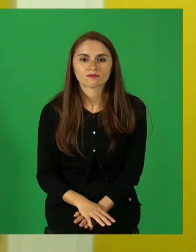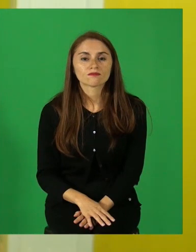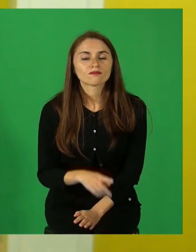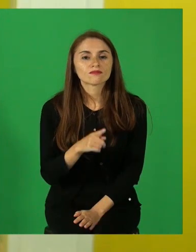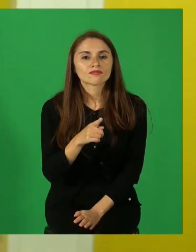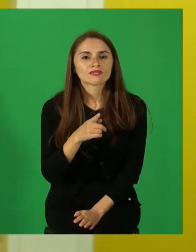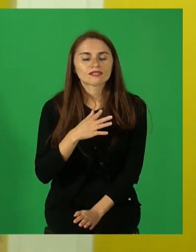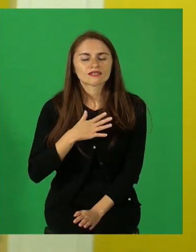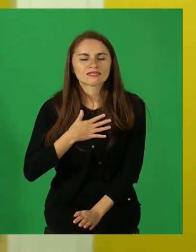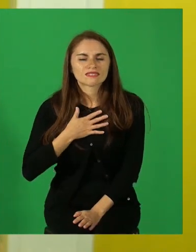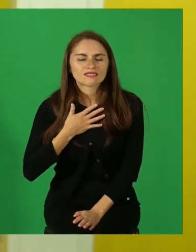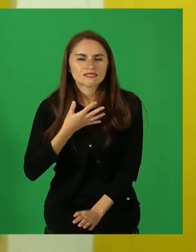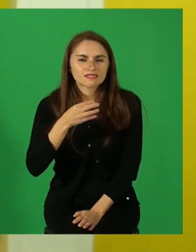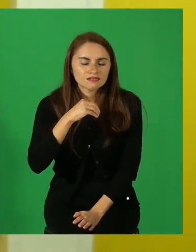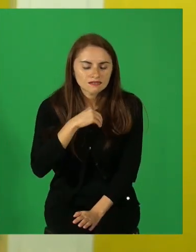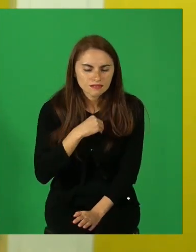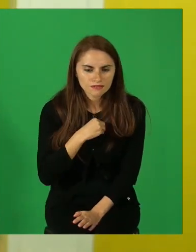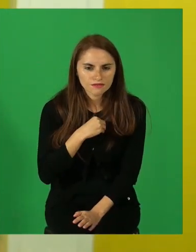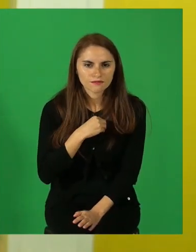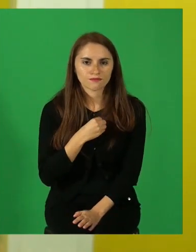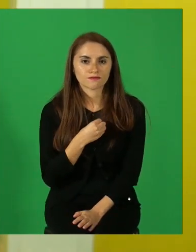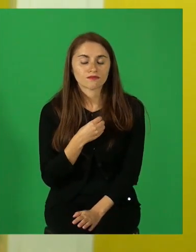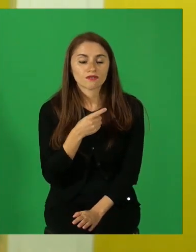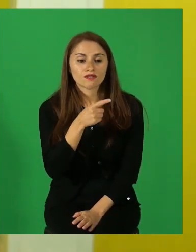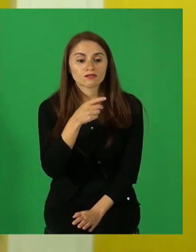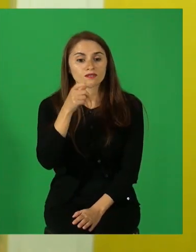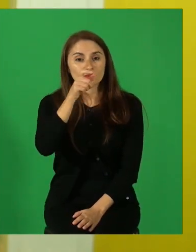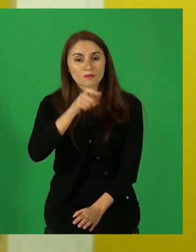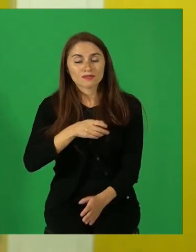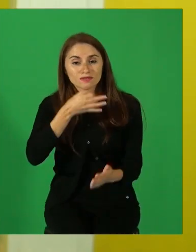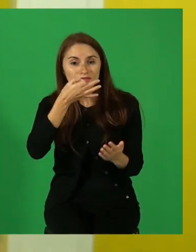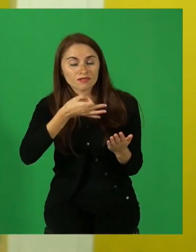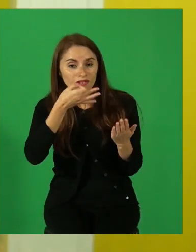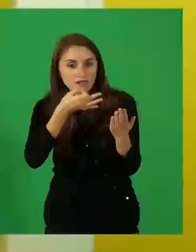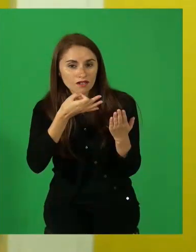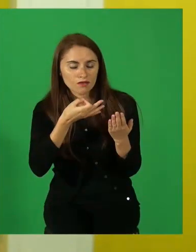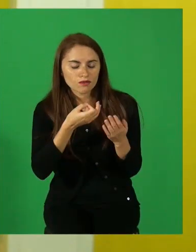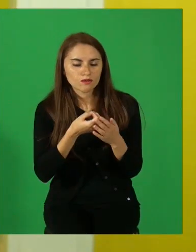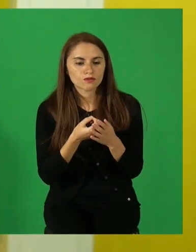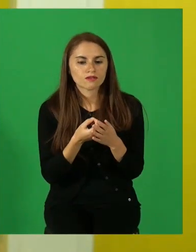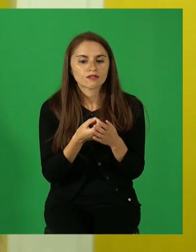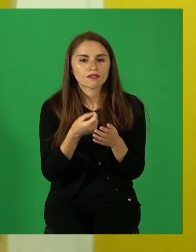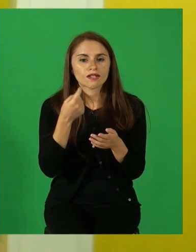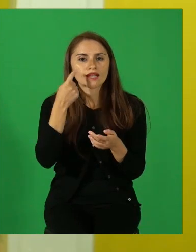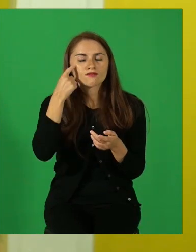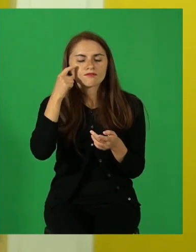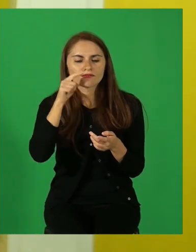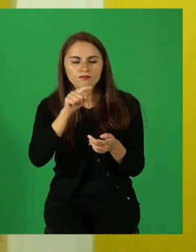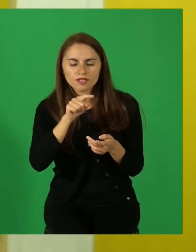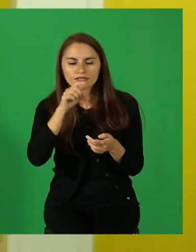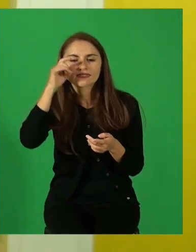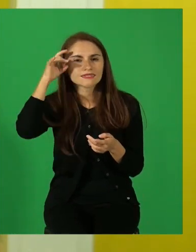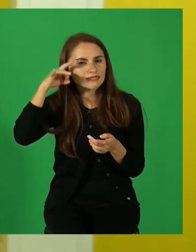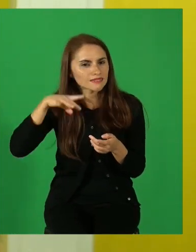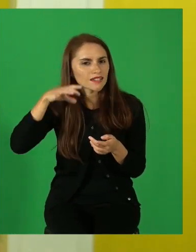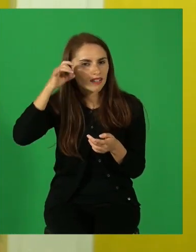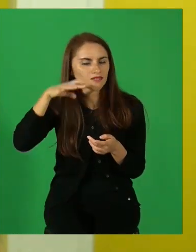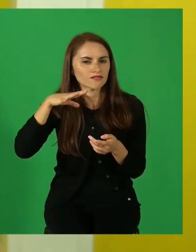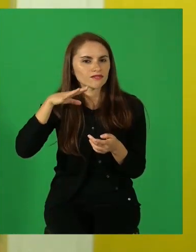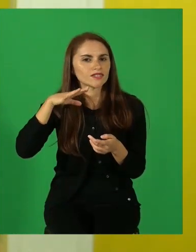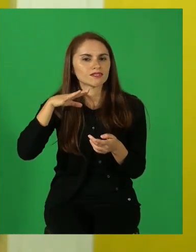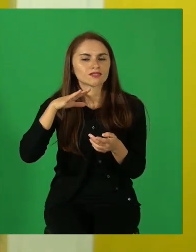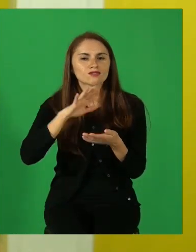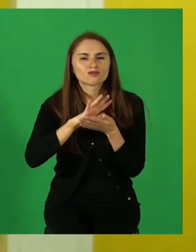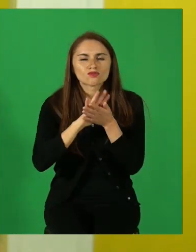siente triste. El narrador omnisciente tiene el conocimiento de